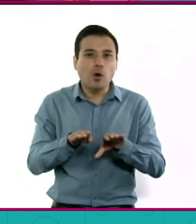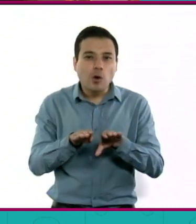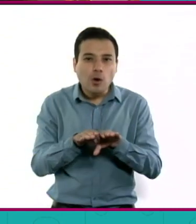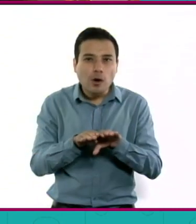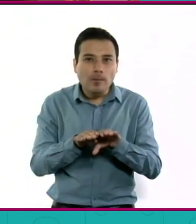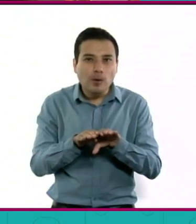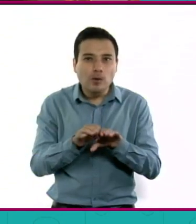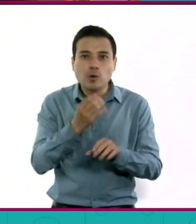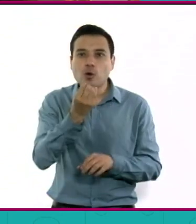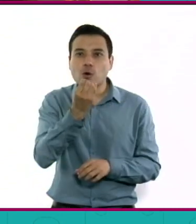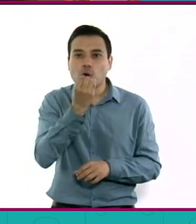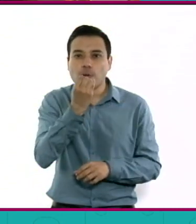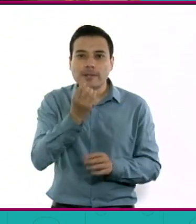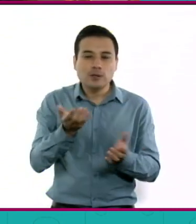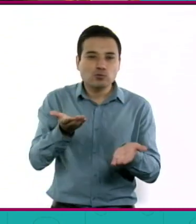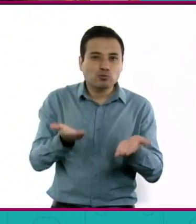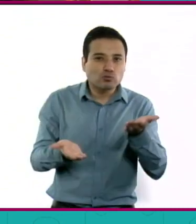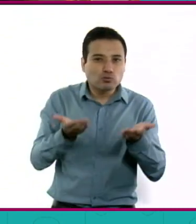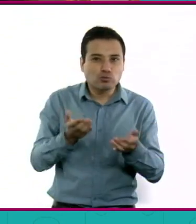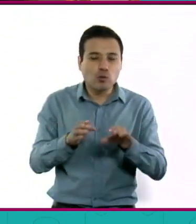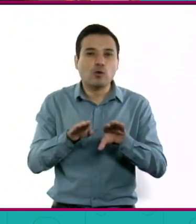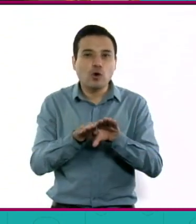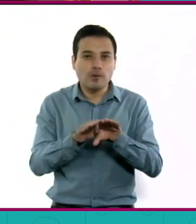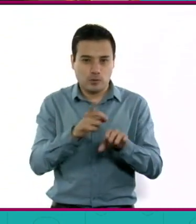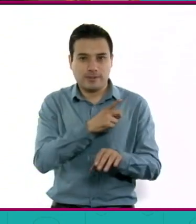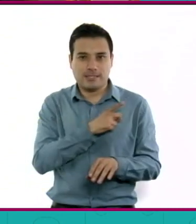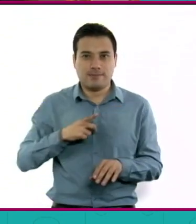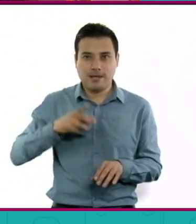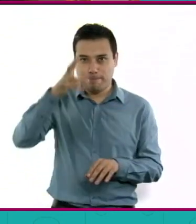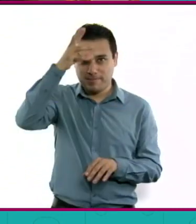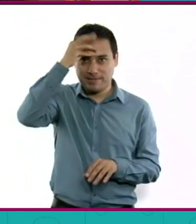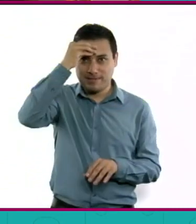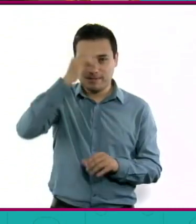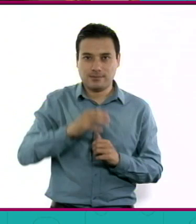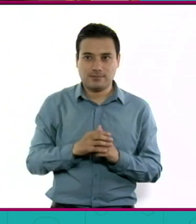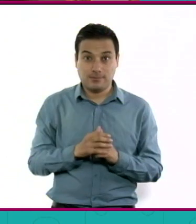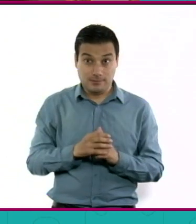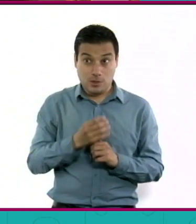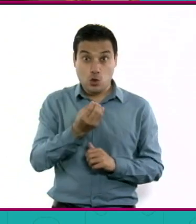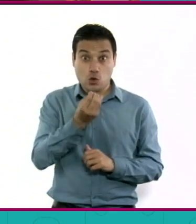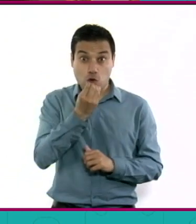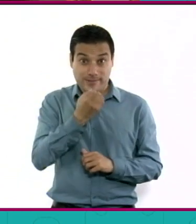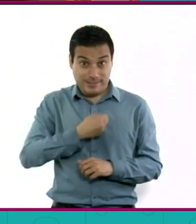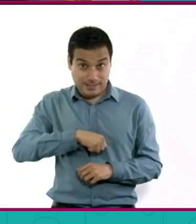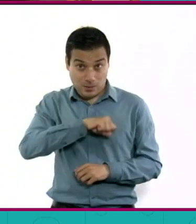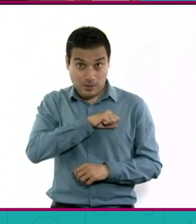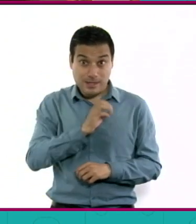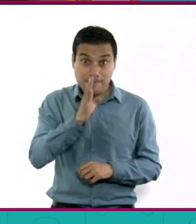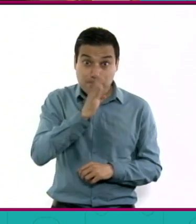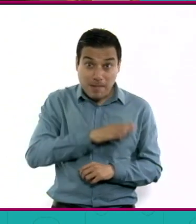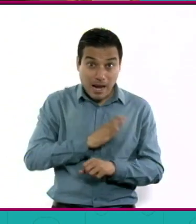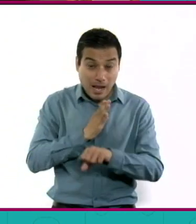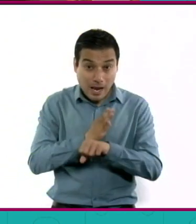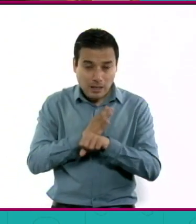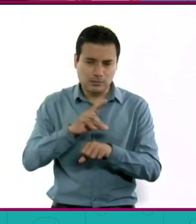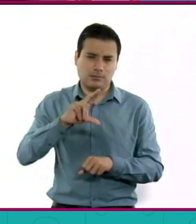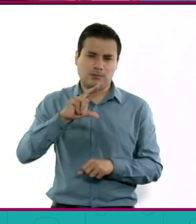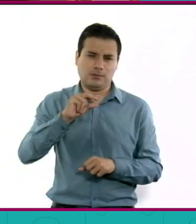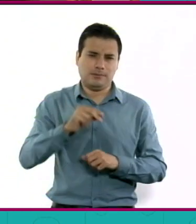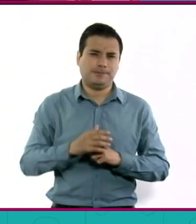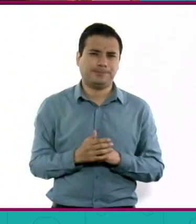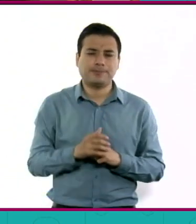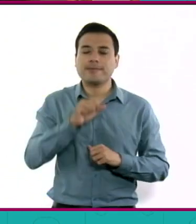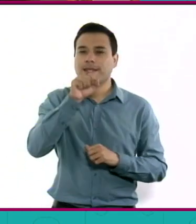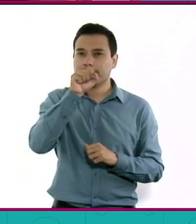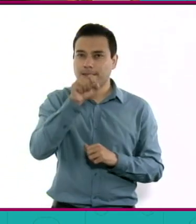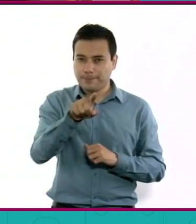nos ayuda. No es castigo, es para que nos ayude. Del otro lado vamos también a trabajar mucho en la parte de salud